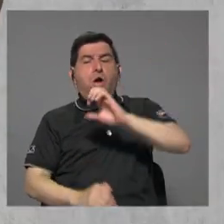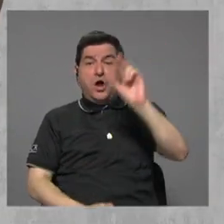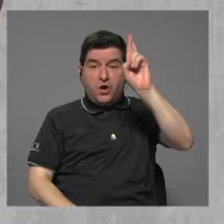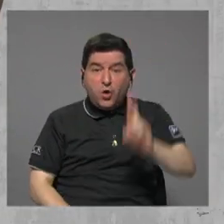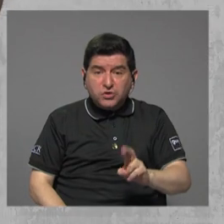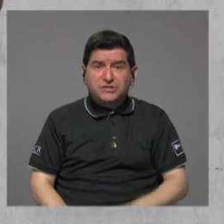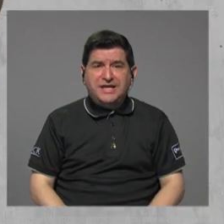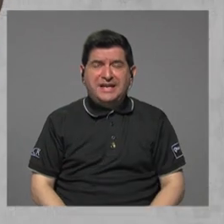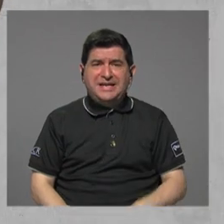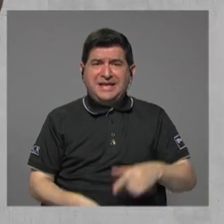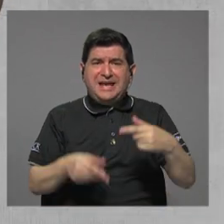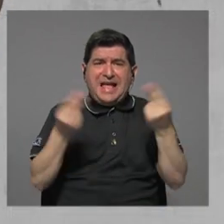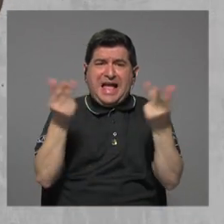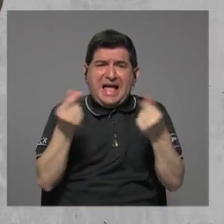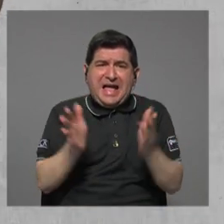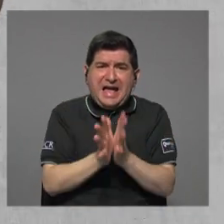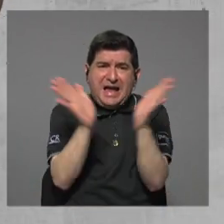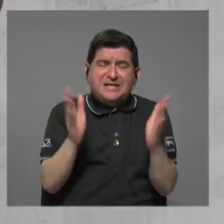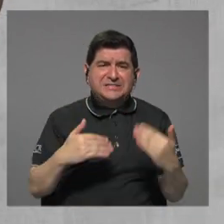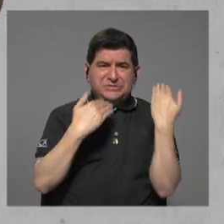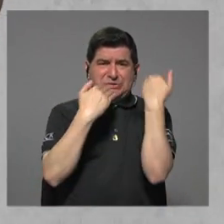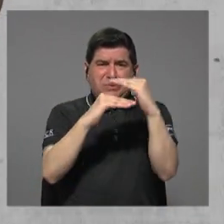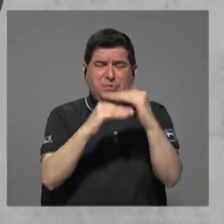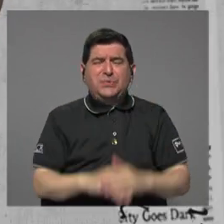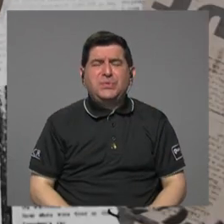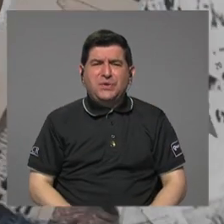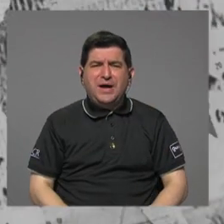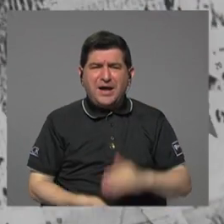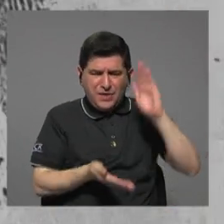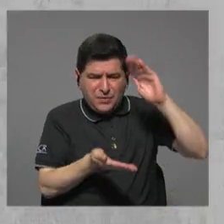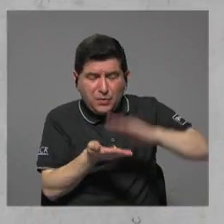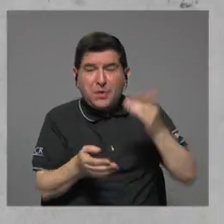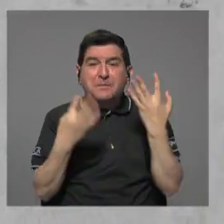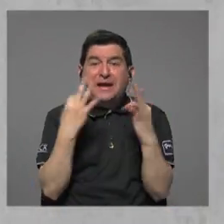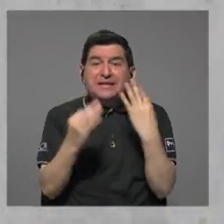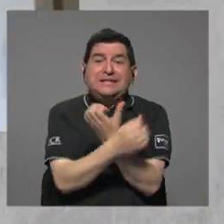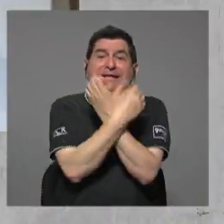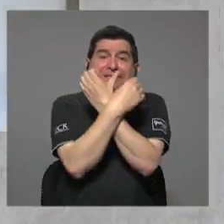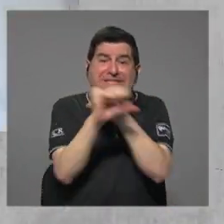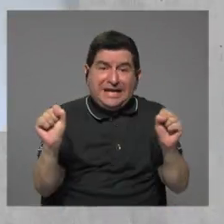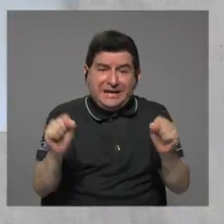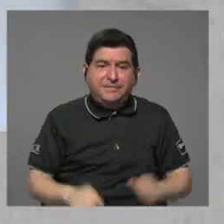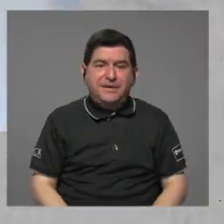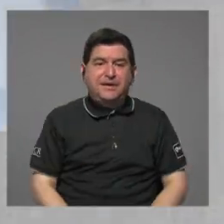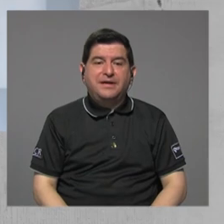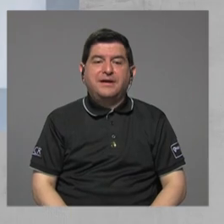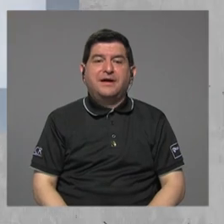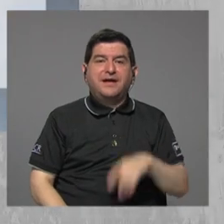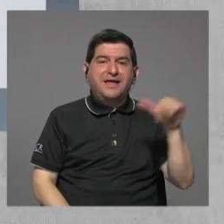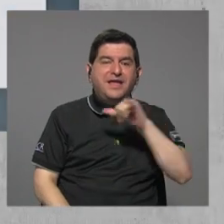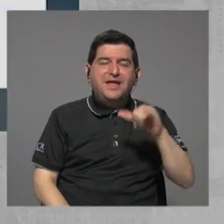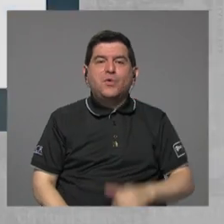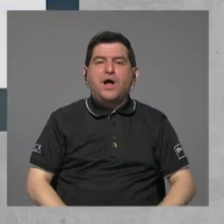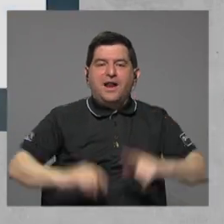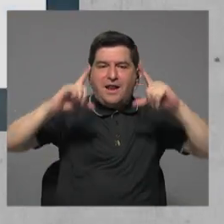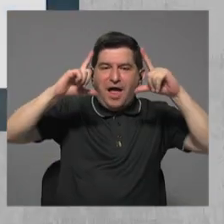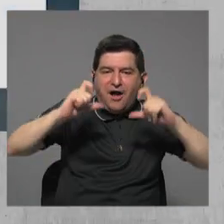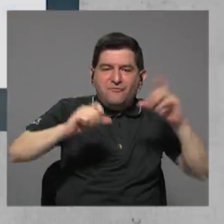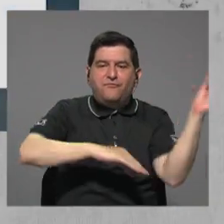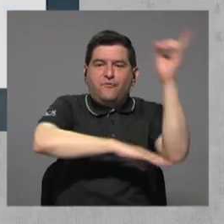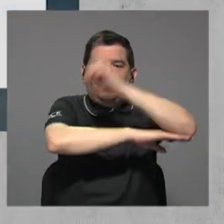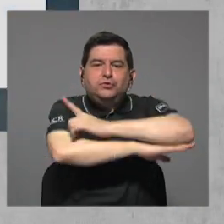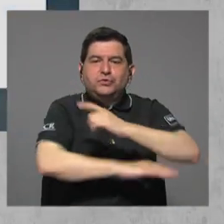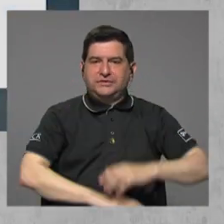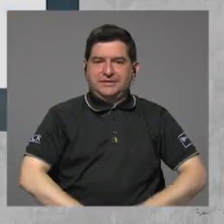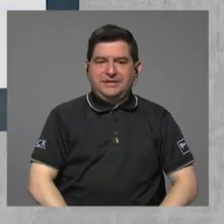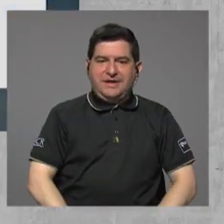Rica amarró su gasto público a un recorte gradual para salvarse. Esta es la foto del día en